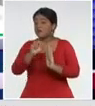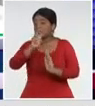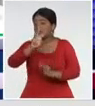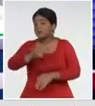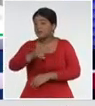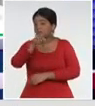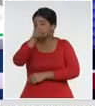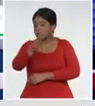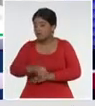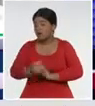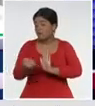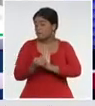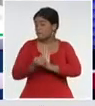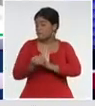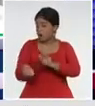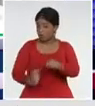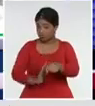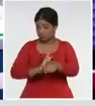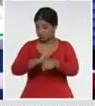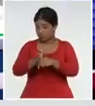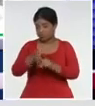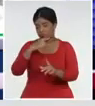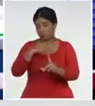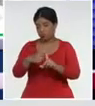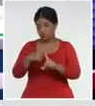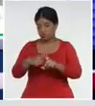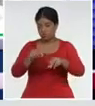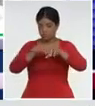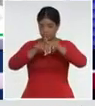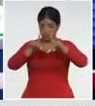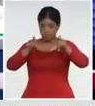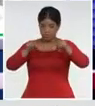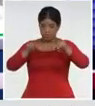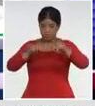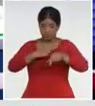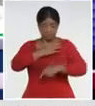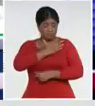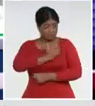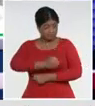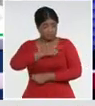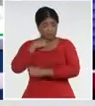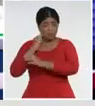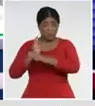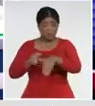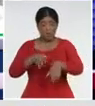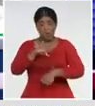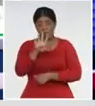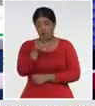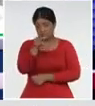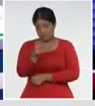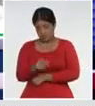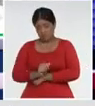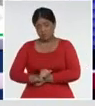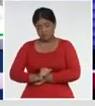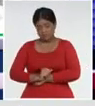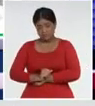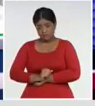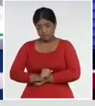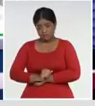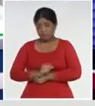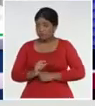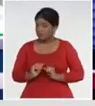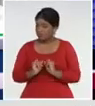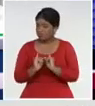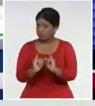confirmados, de COVID-19, en Cuba, se lamenta, el fallecimiento, de 4 personas, se reportan,